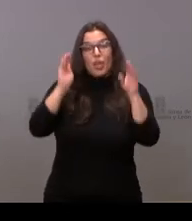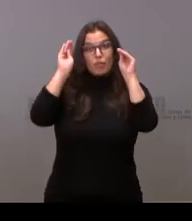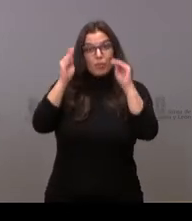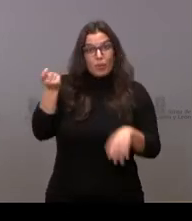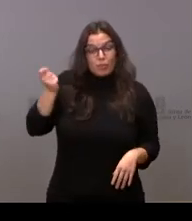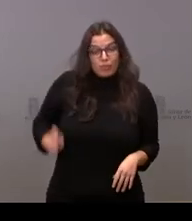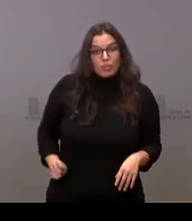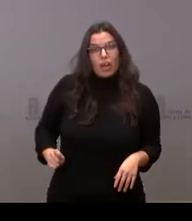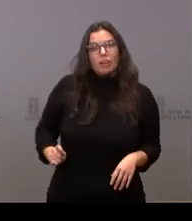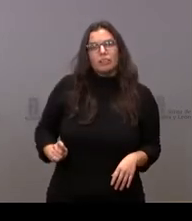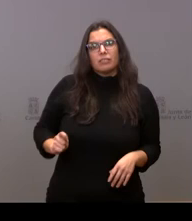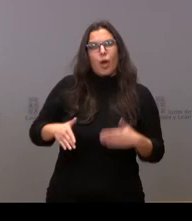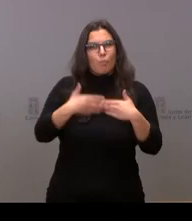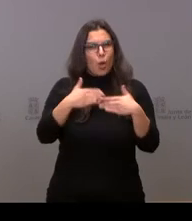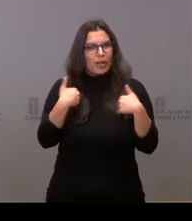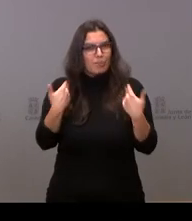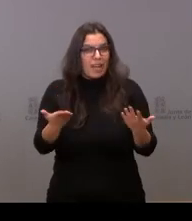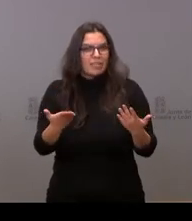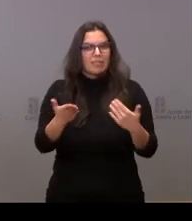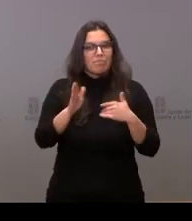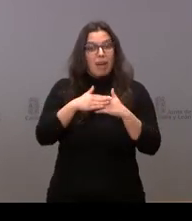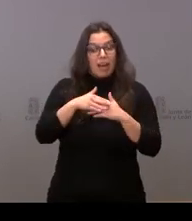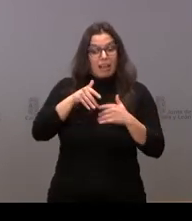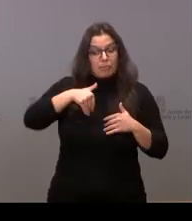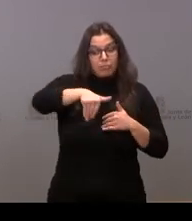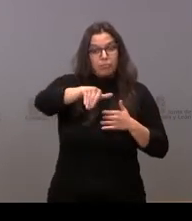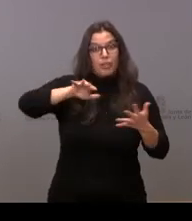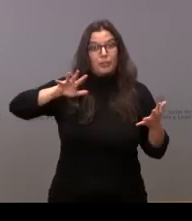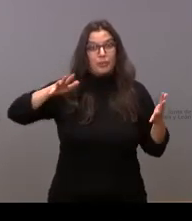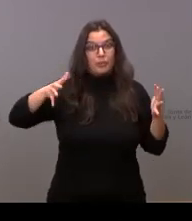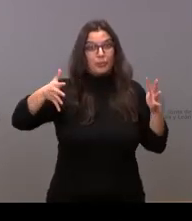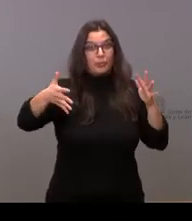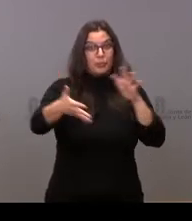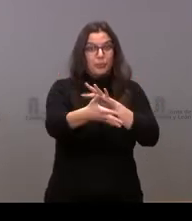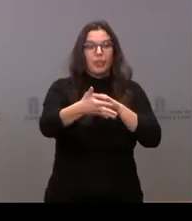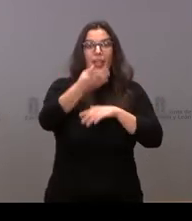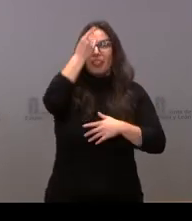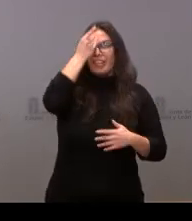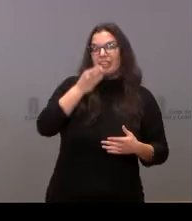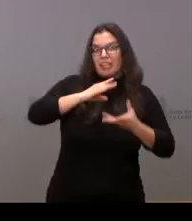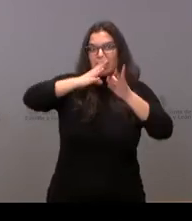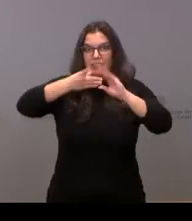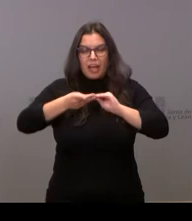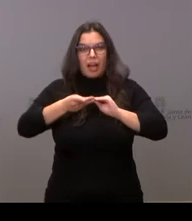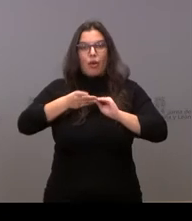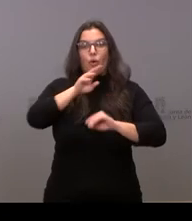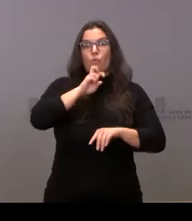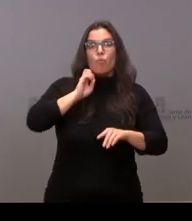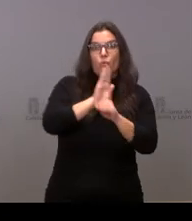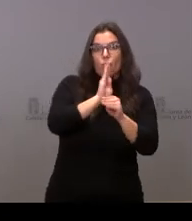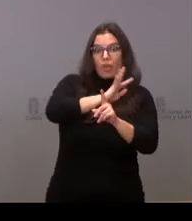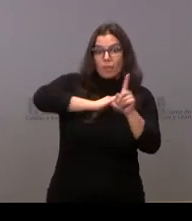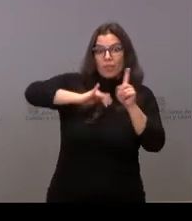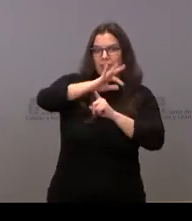profesional más moderna para encarar la transformación verde y digital que está llamando ya a nuestras